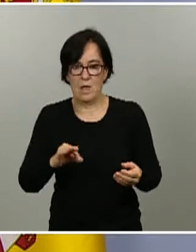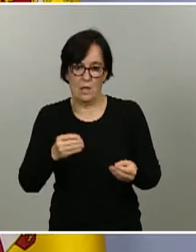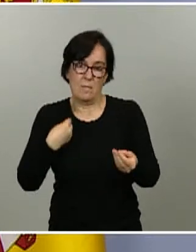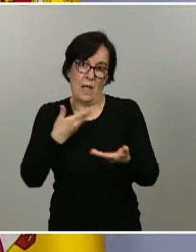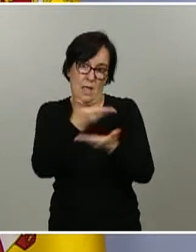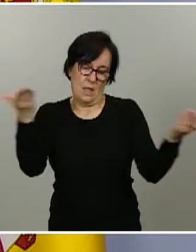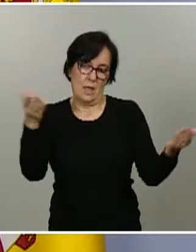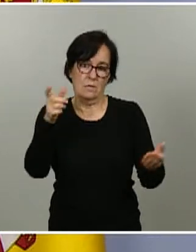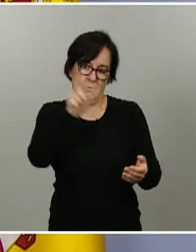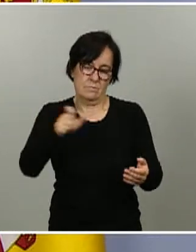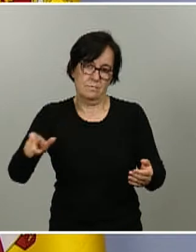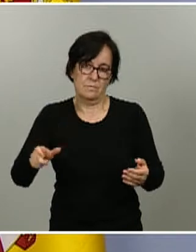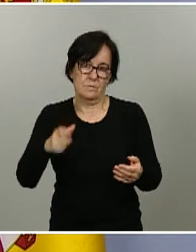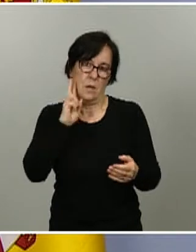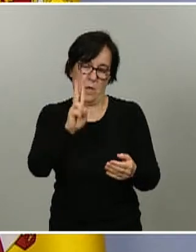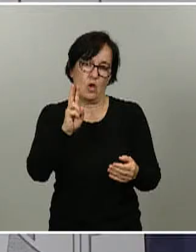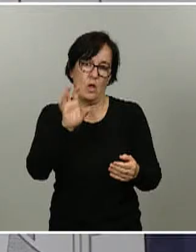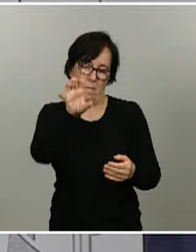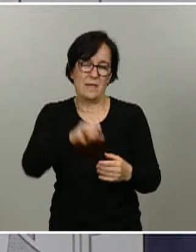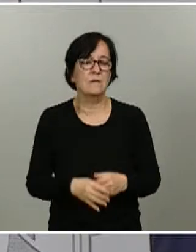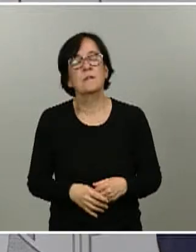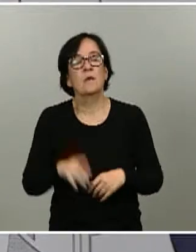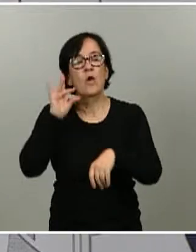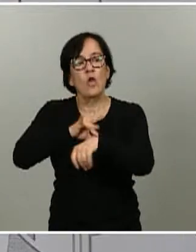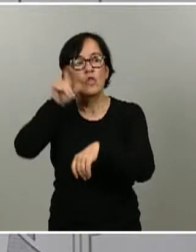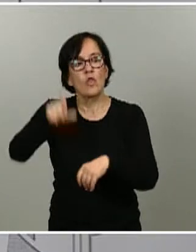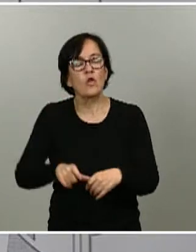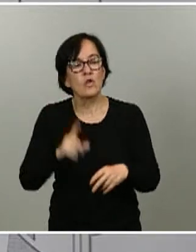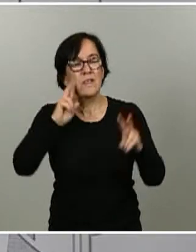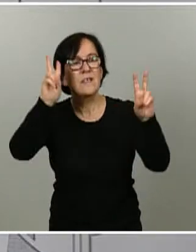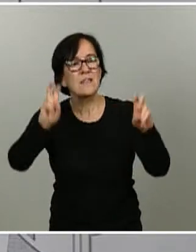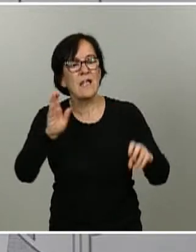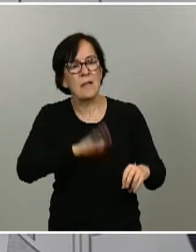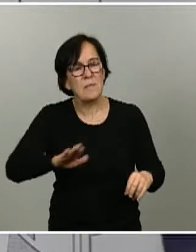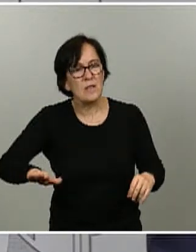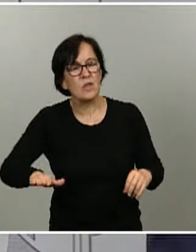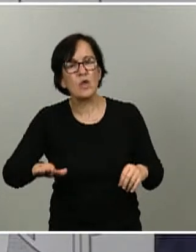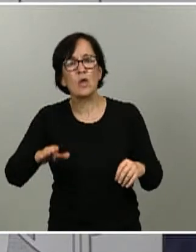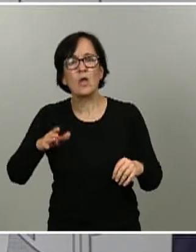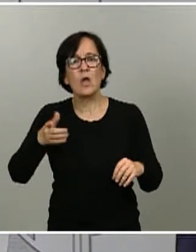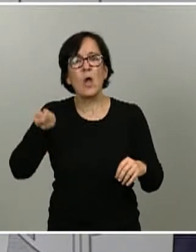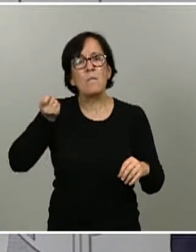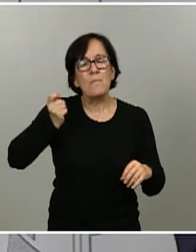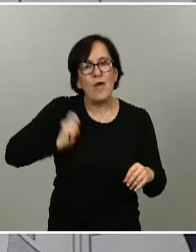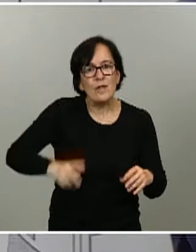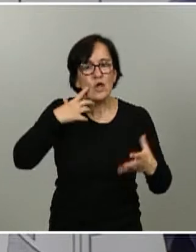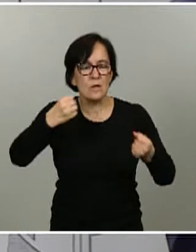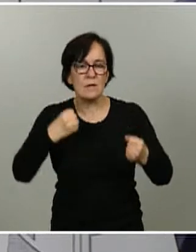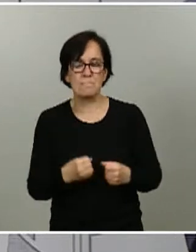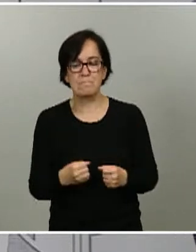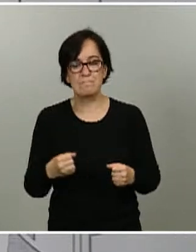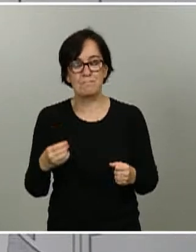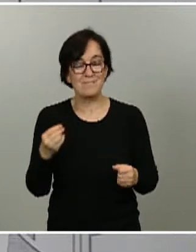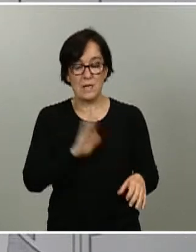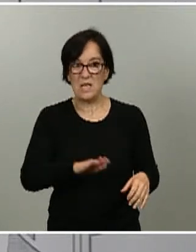país. Muchas gracias. Doctora Payán, respecto a los niños y a los profesionales sanitarios. La pregunta de los niños no la